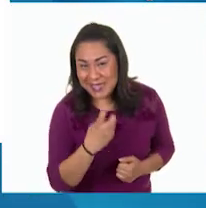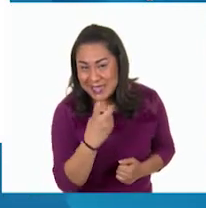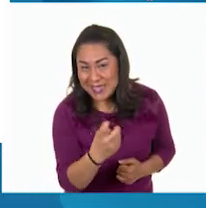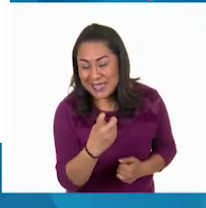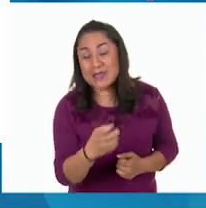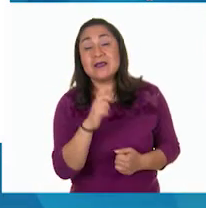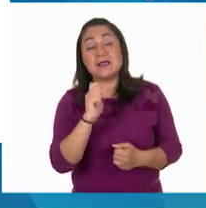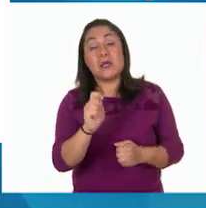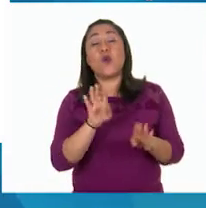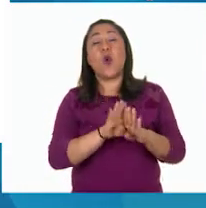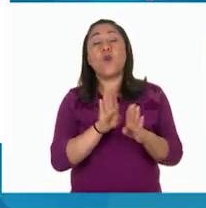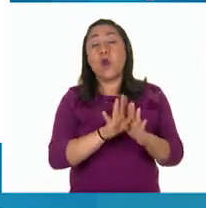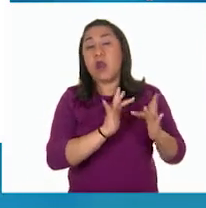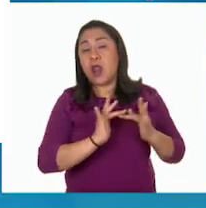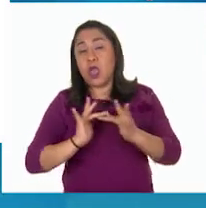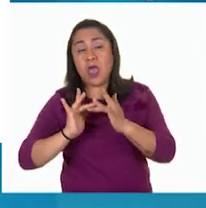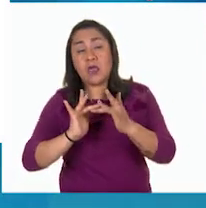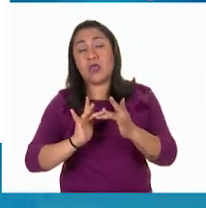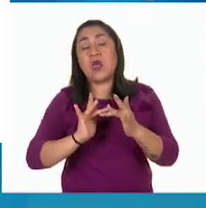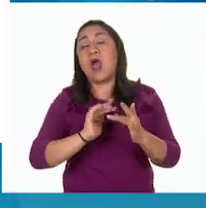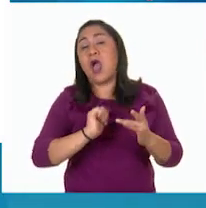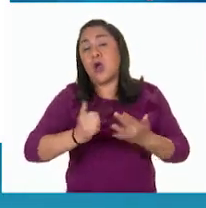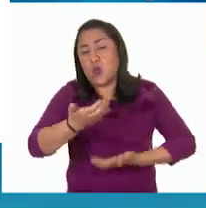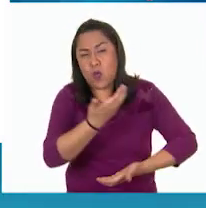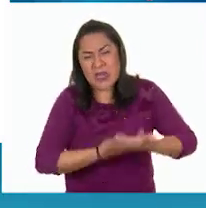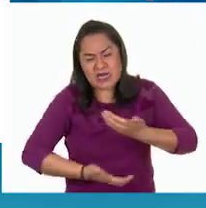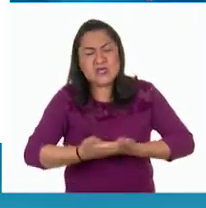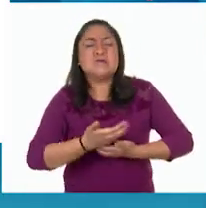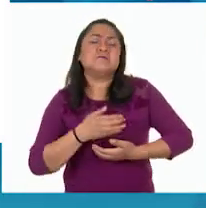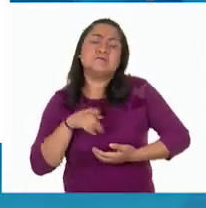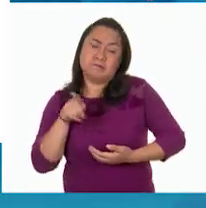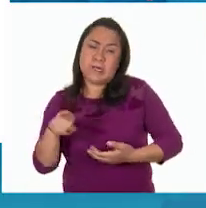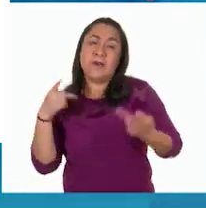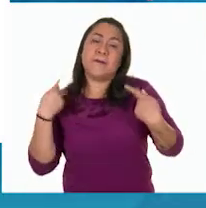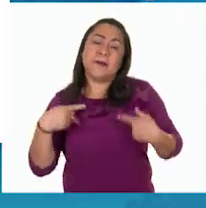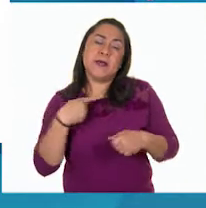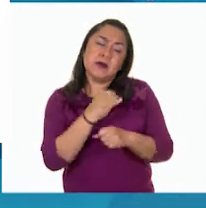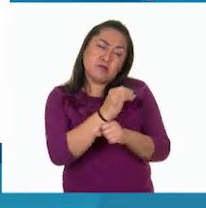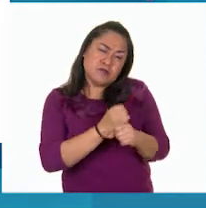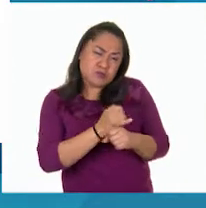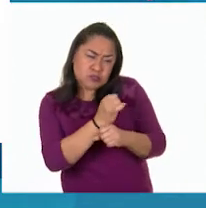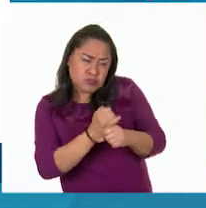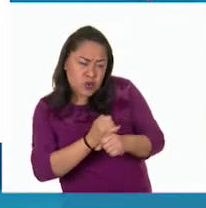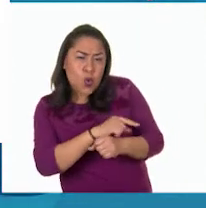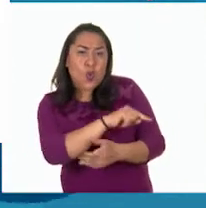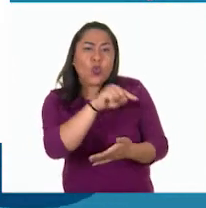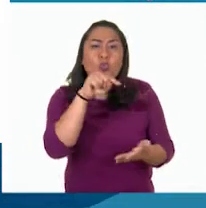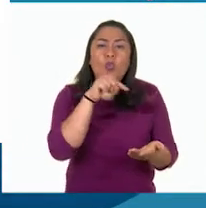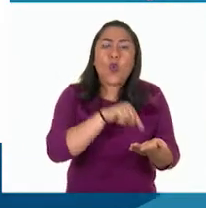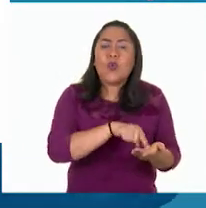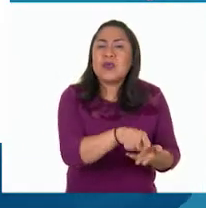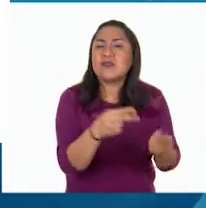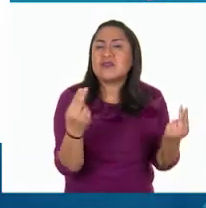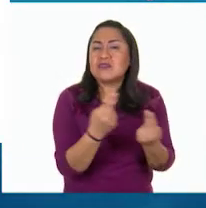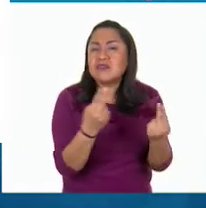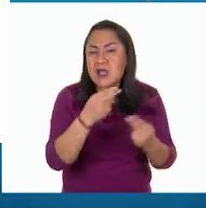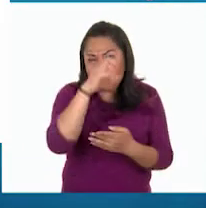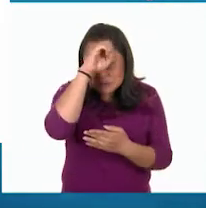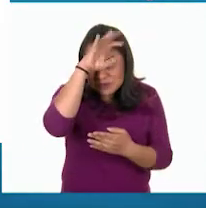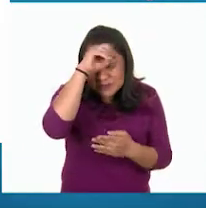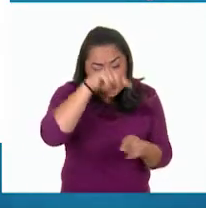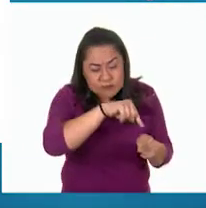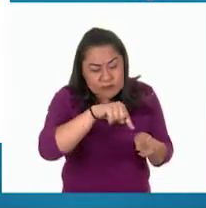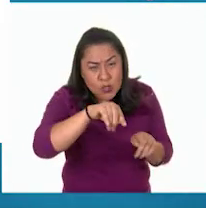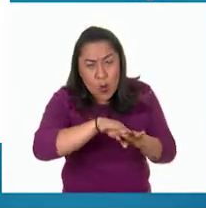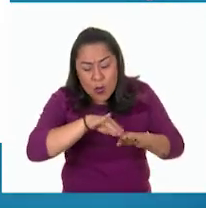red de comercio empieza desde que los investigadores están analizando dónde hay yacimientos del mineral que se necesita para la